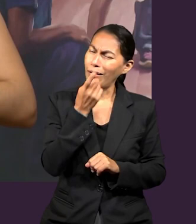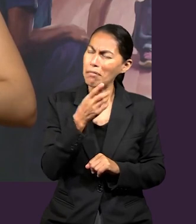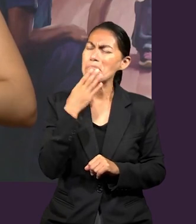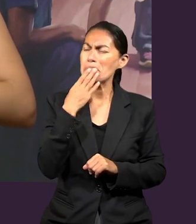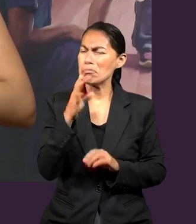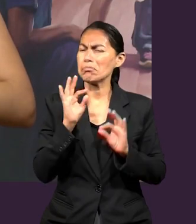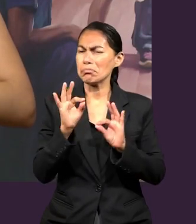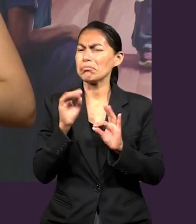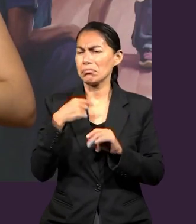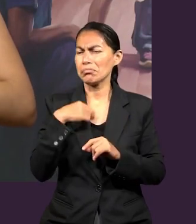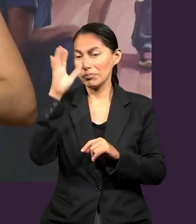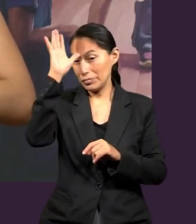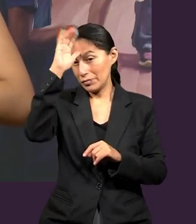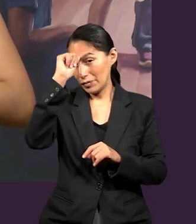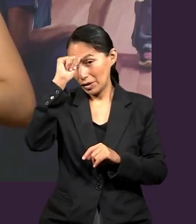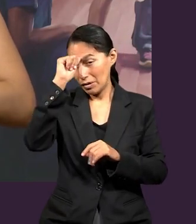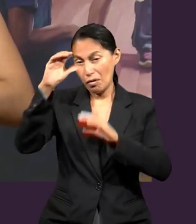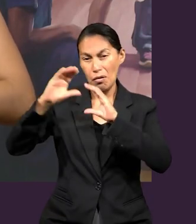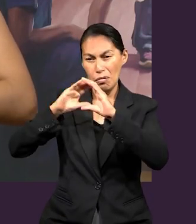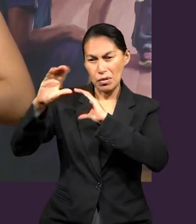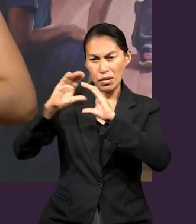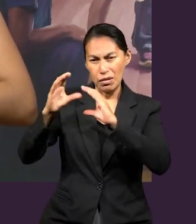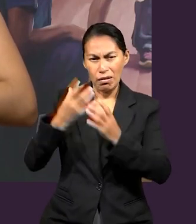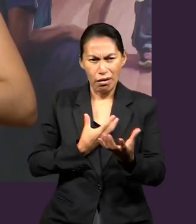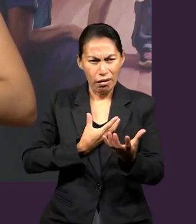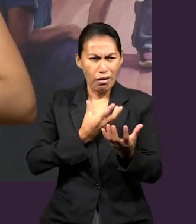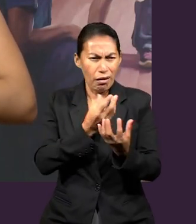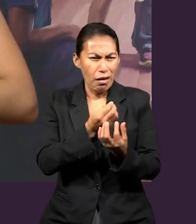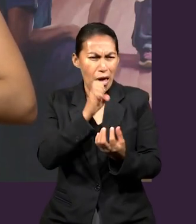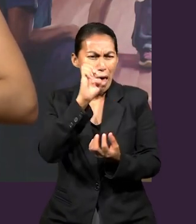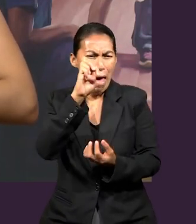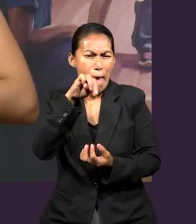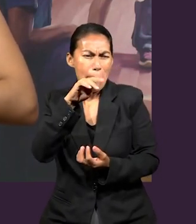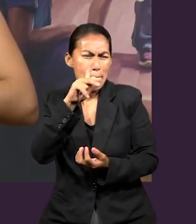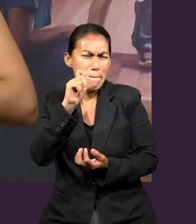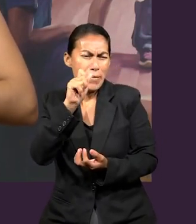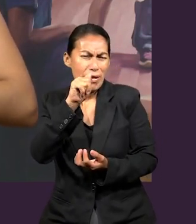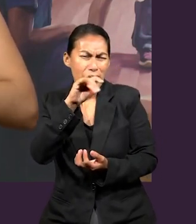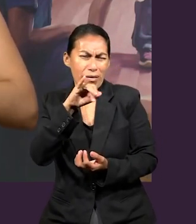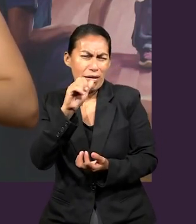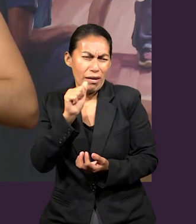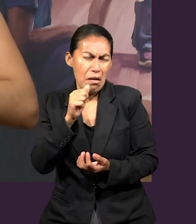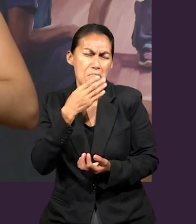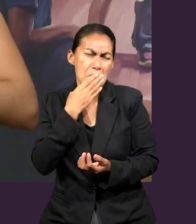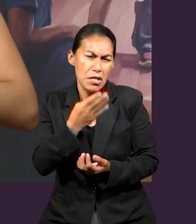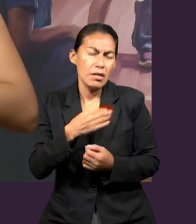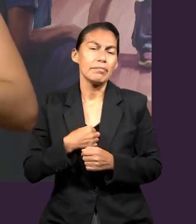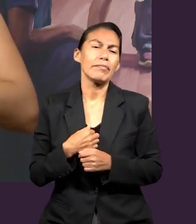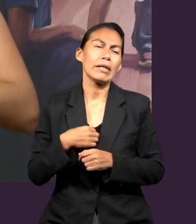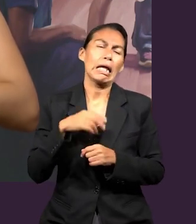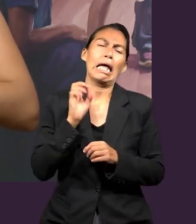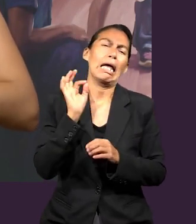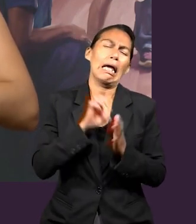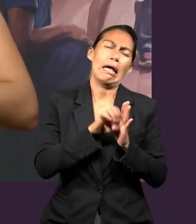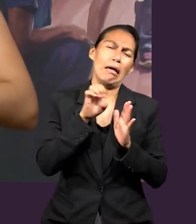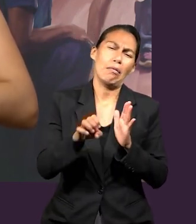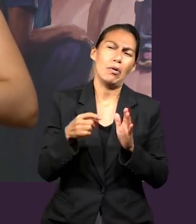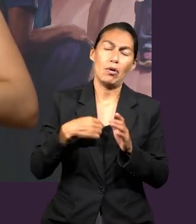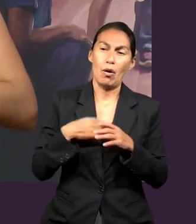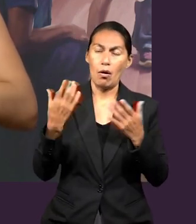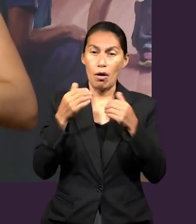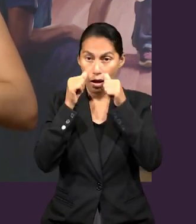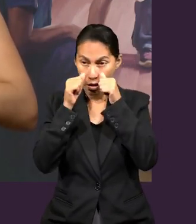Bueno, concuerdo con mis compañeras. Yo creo que la comunicación y la empatía tienen mucho que ver. Porque si dejamos de un lado el que yo solo escucho,